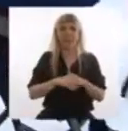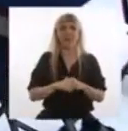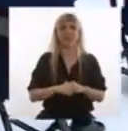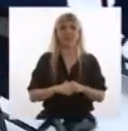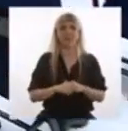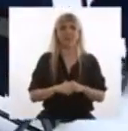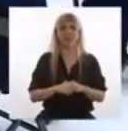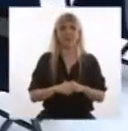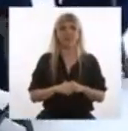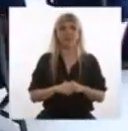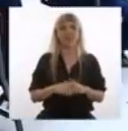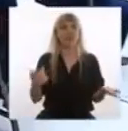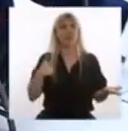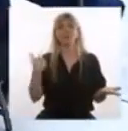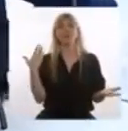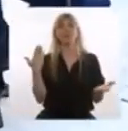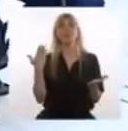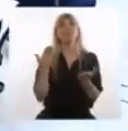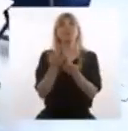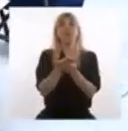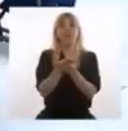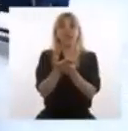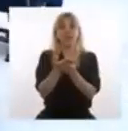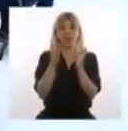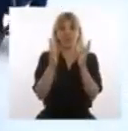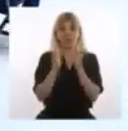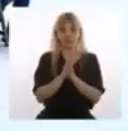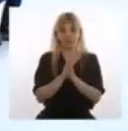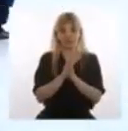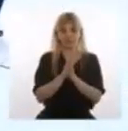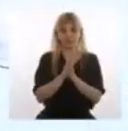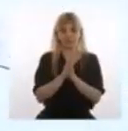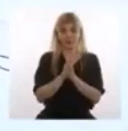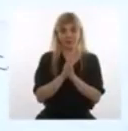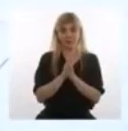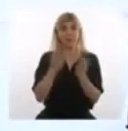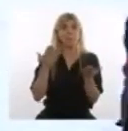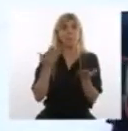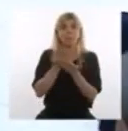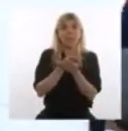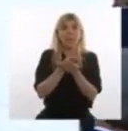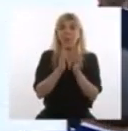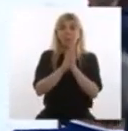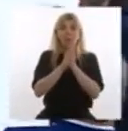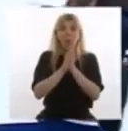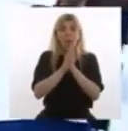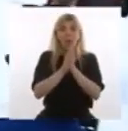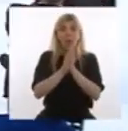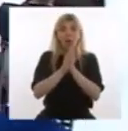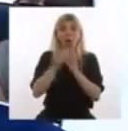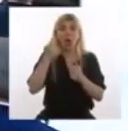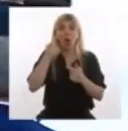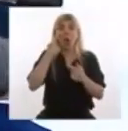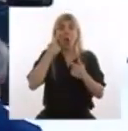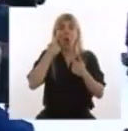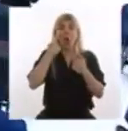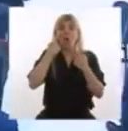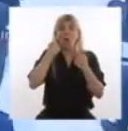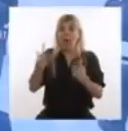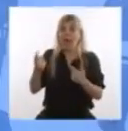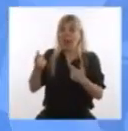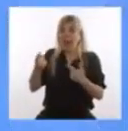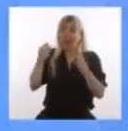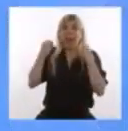Yo les pido que tomemos en cuenta, tomemos dimensión de lo que fuimos capaces de hacer.